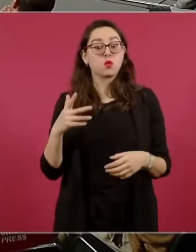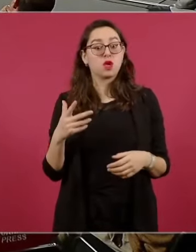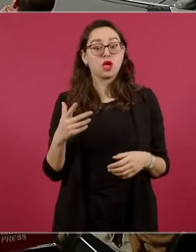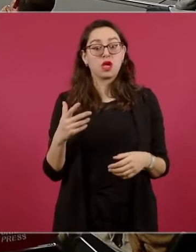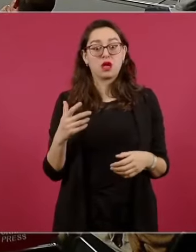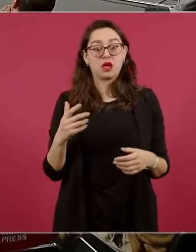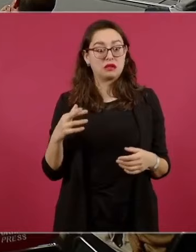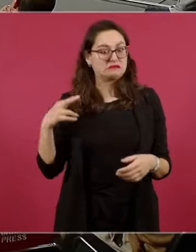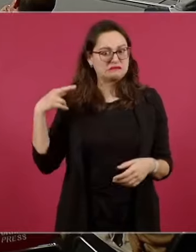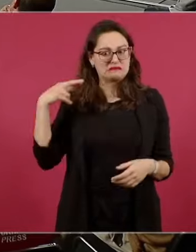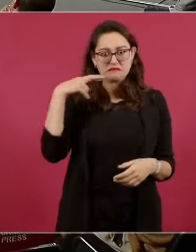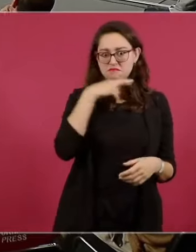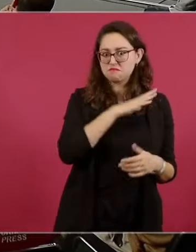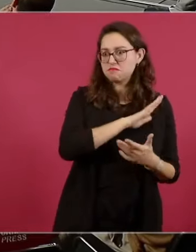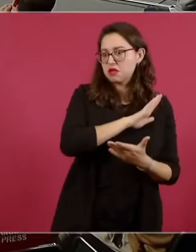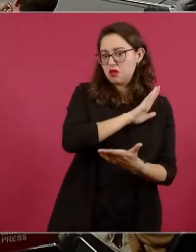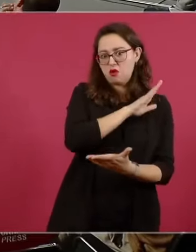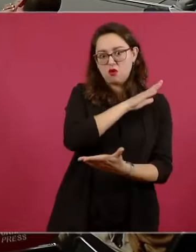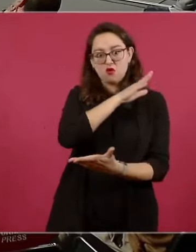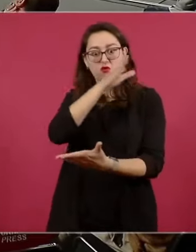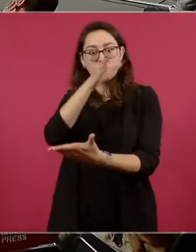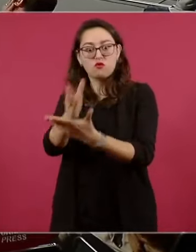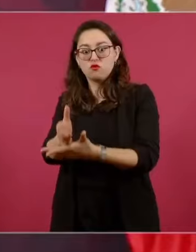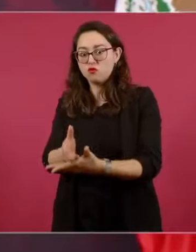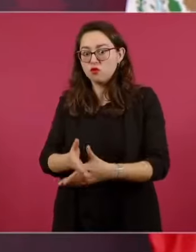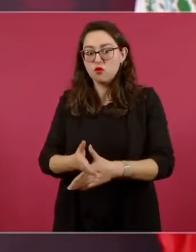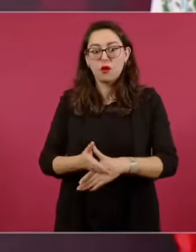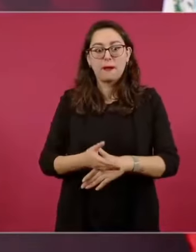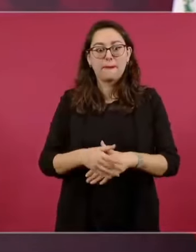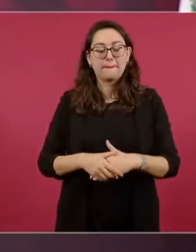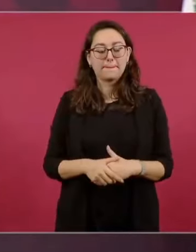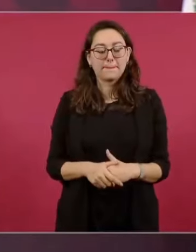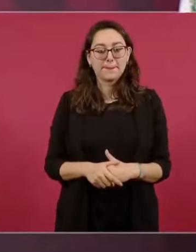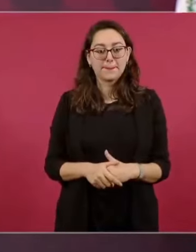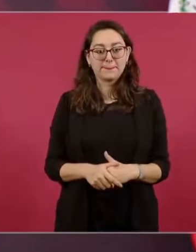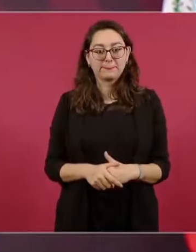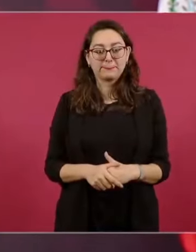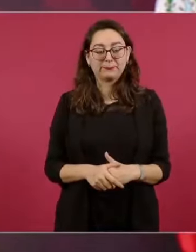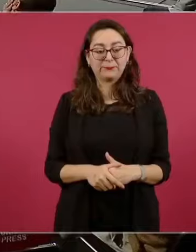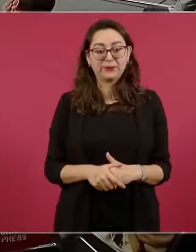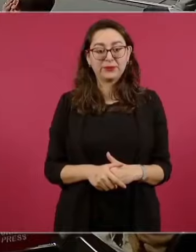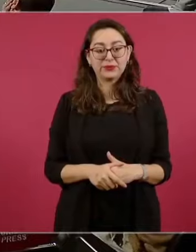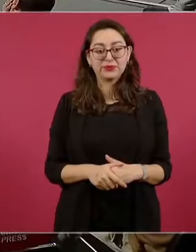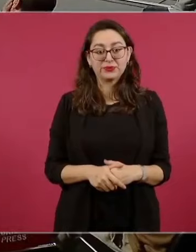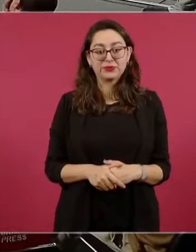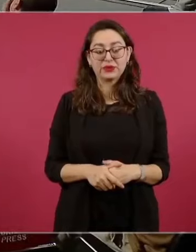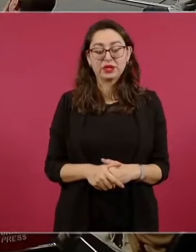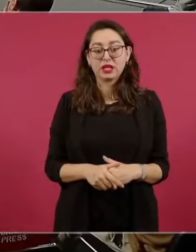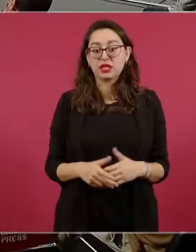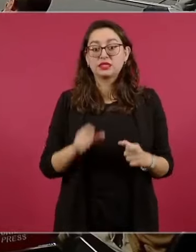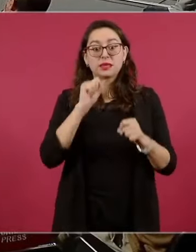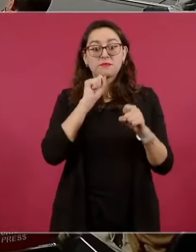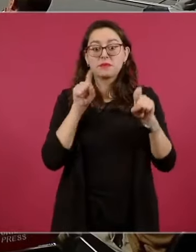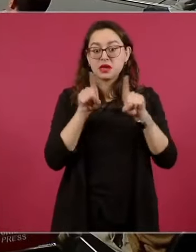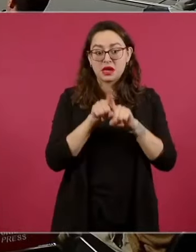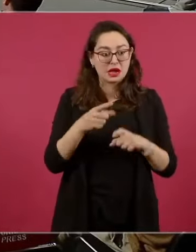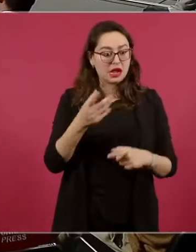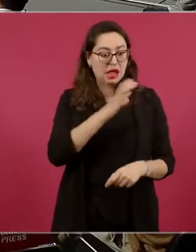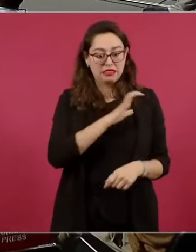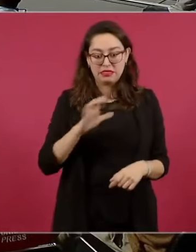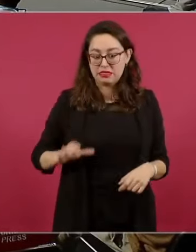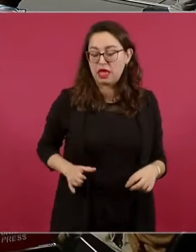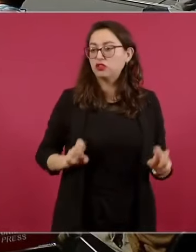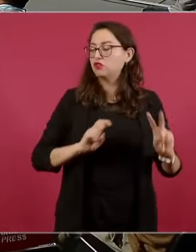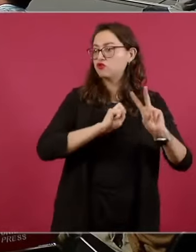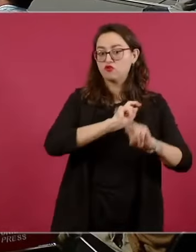inmediatamente, candidatos y todos.